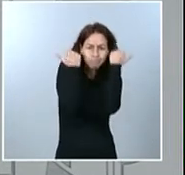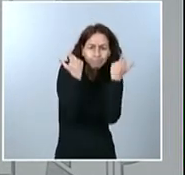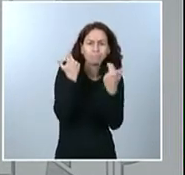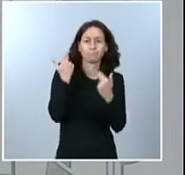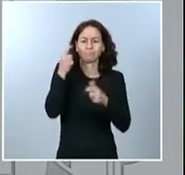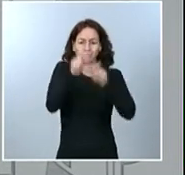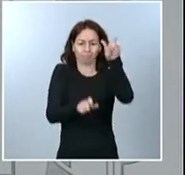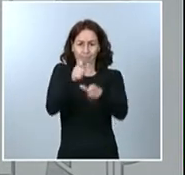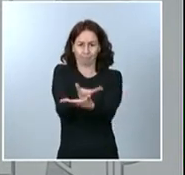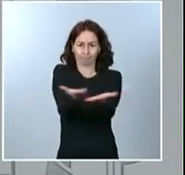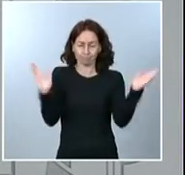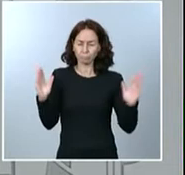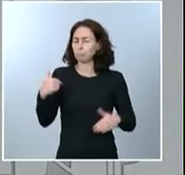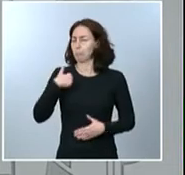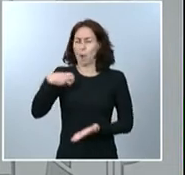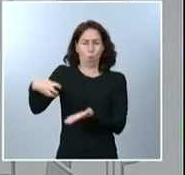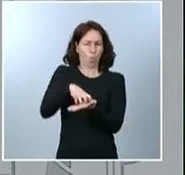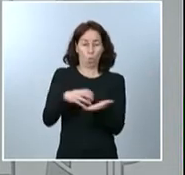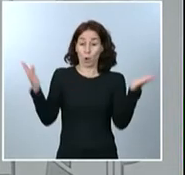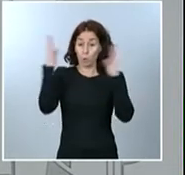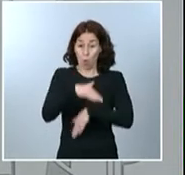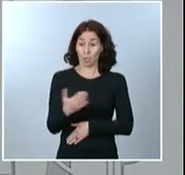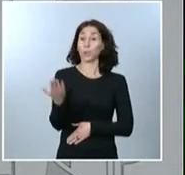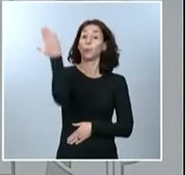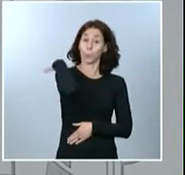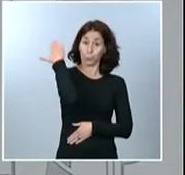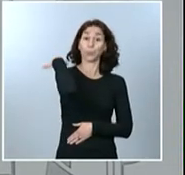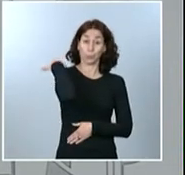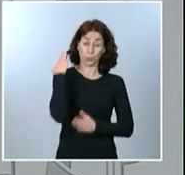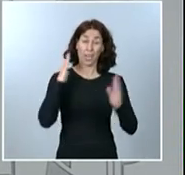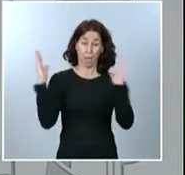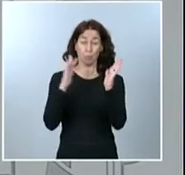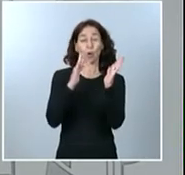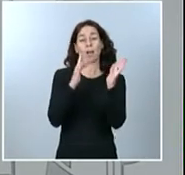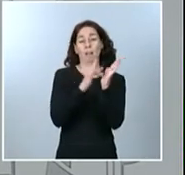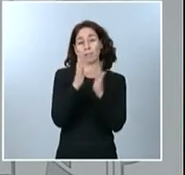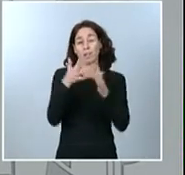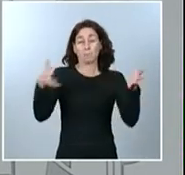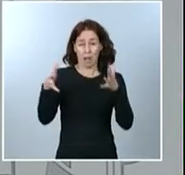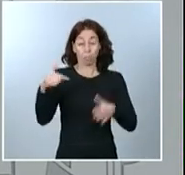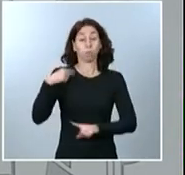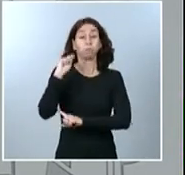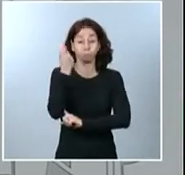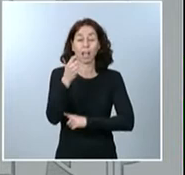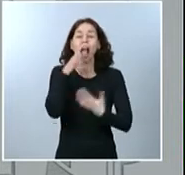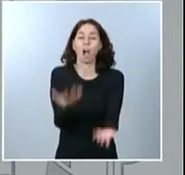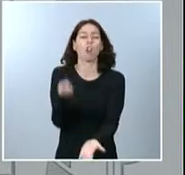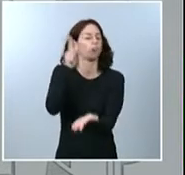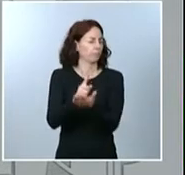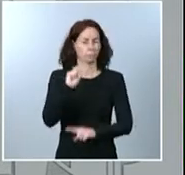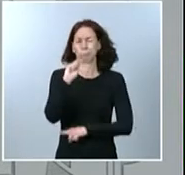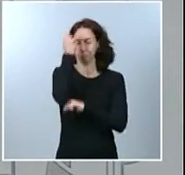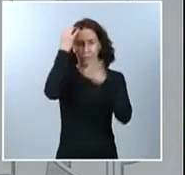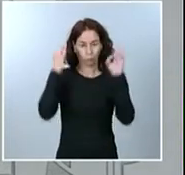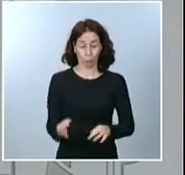de que al igual que lo logramos en la primera ola, lo vamos a lograr en esta segunda ola. Como presidente del Gobierno de España